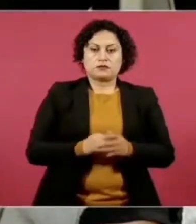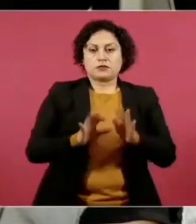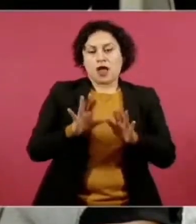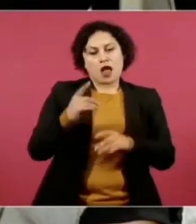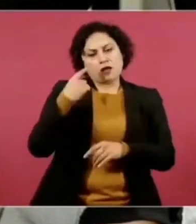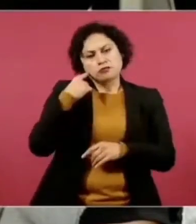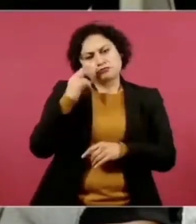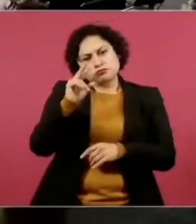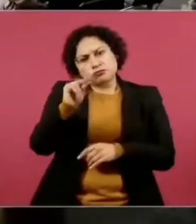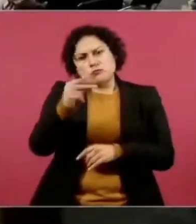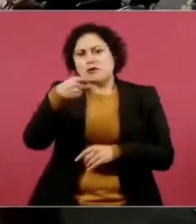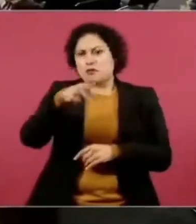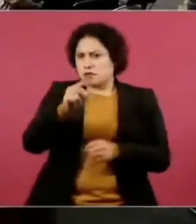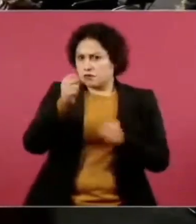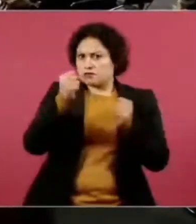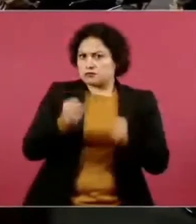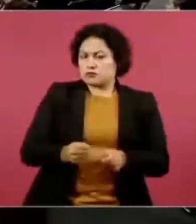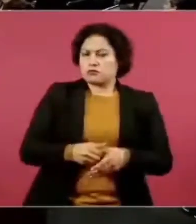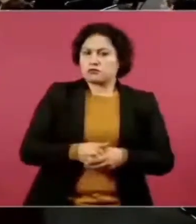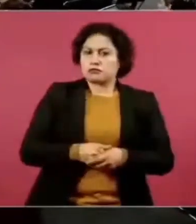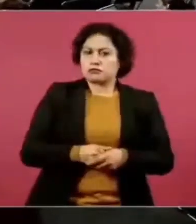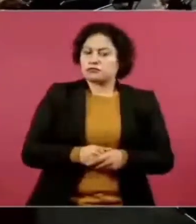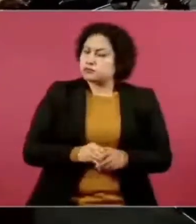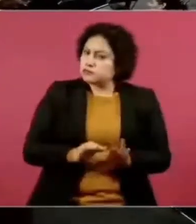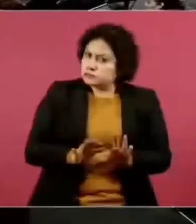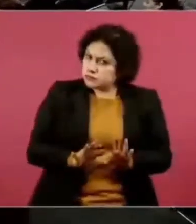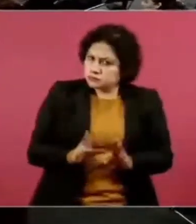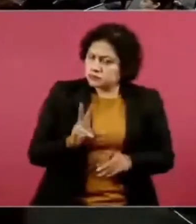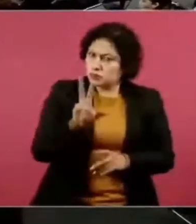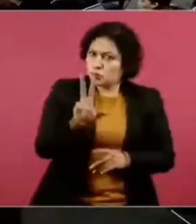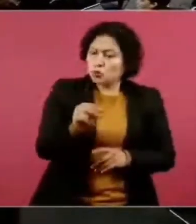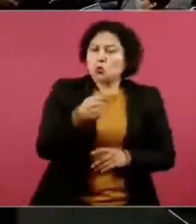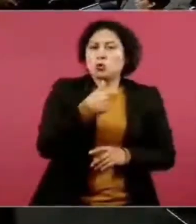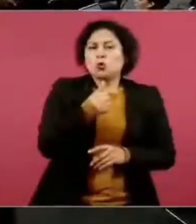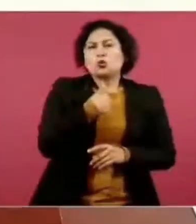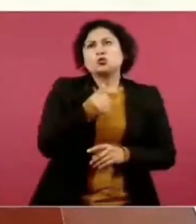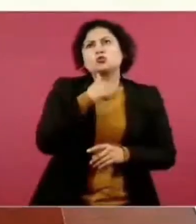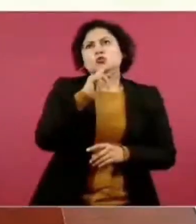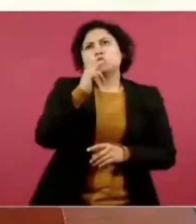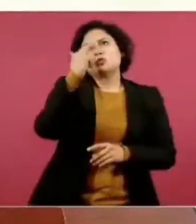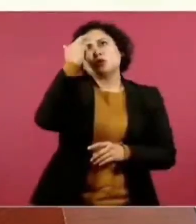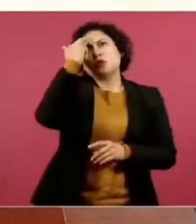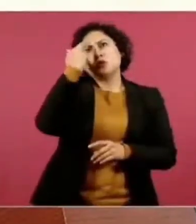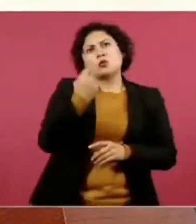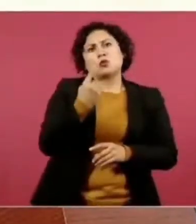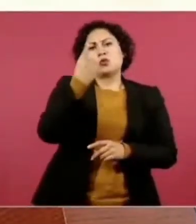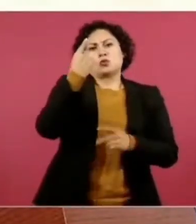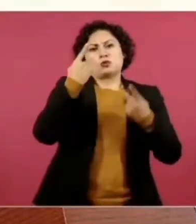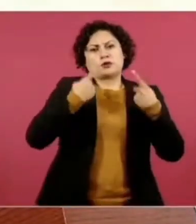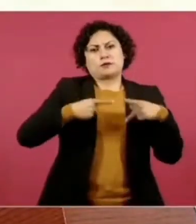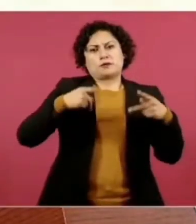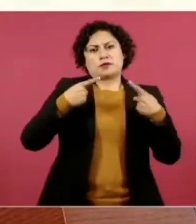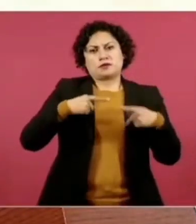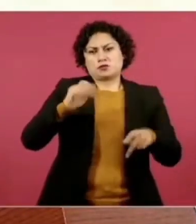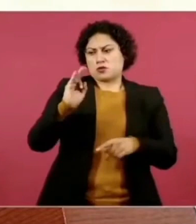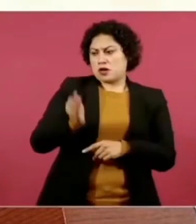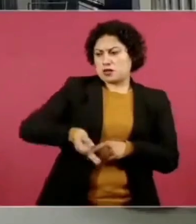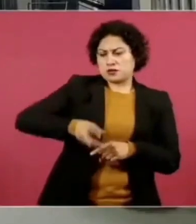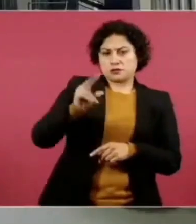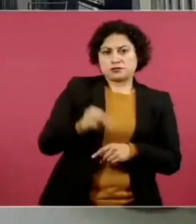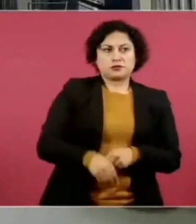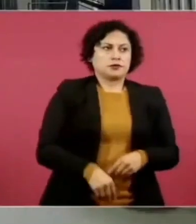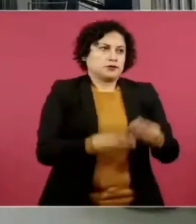No, yo vi a alguien que se inconformó. Muchos se